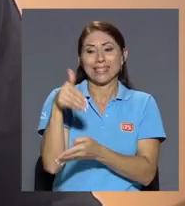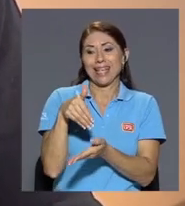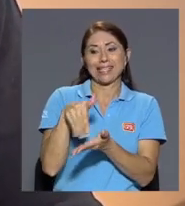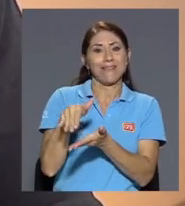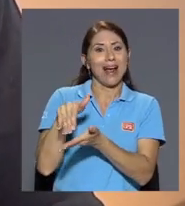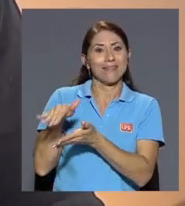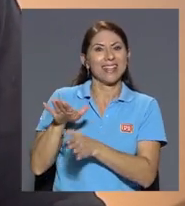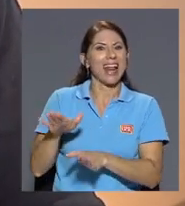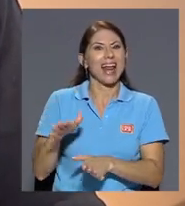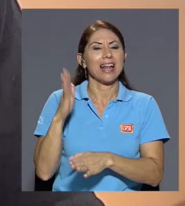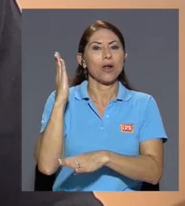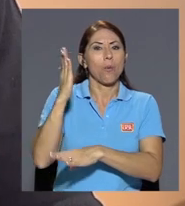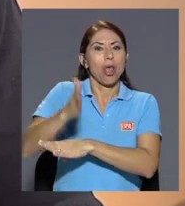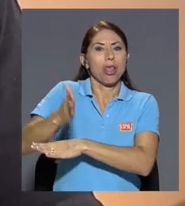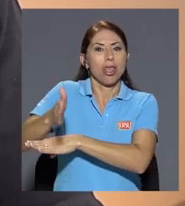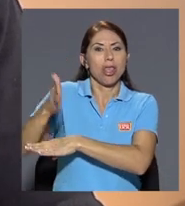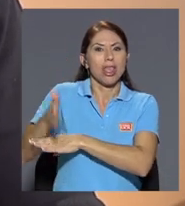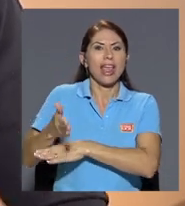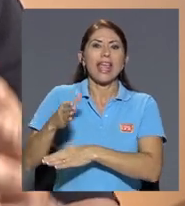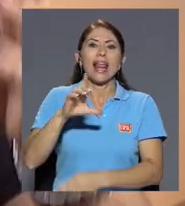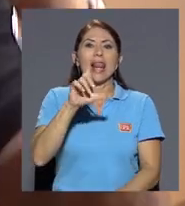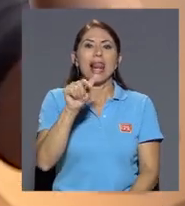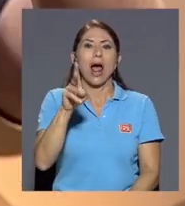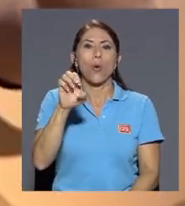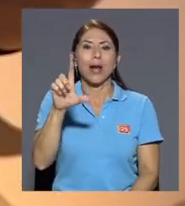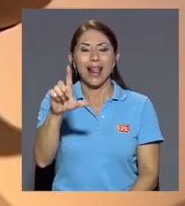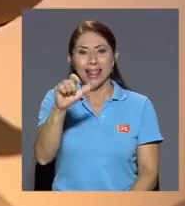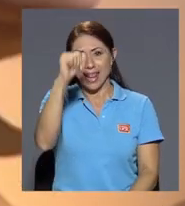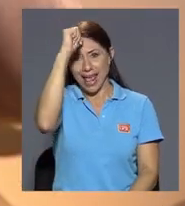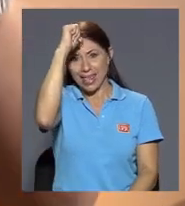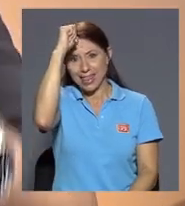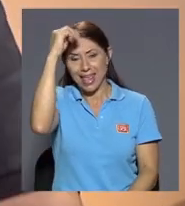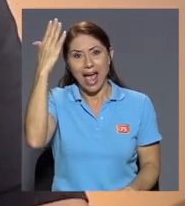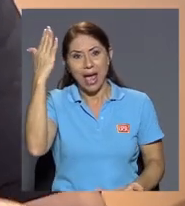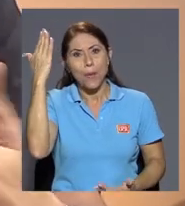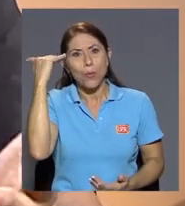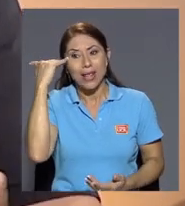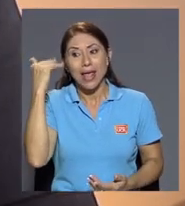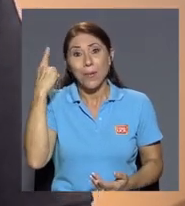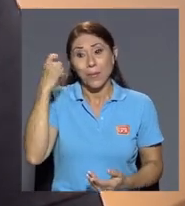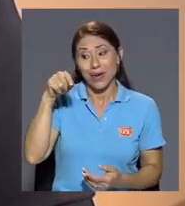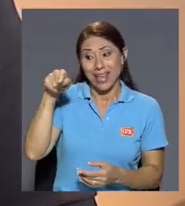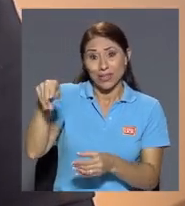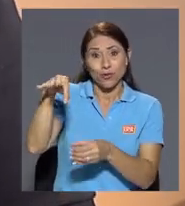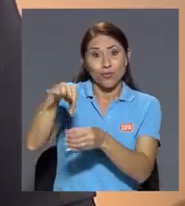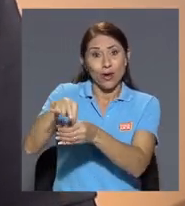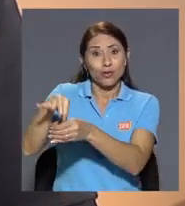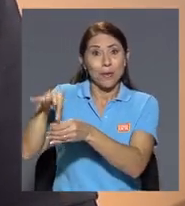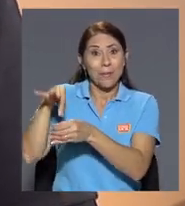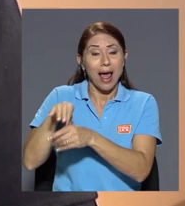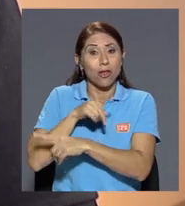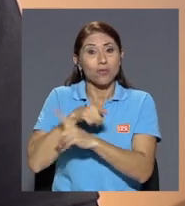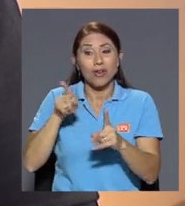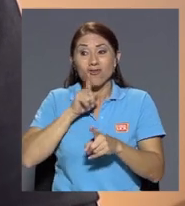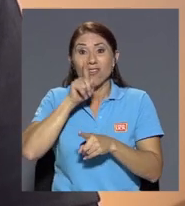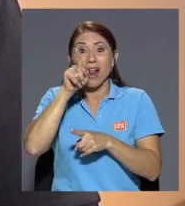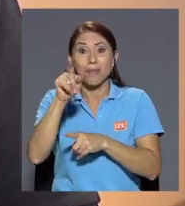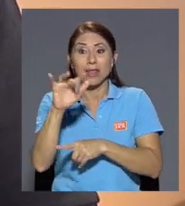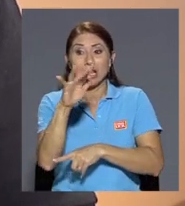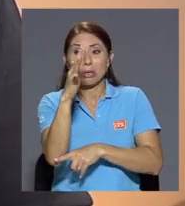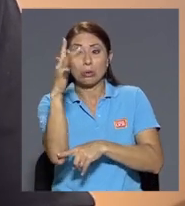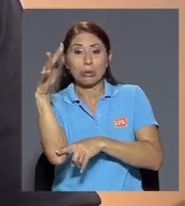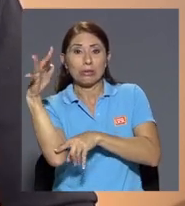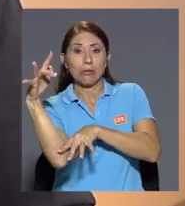que son digamos que por ejemplo se están comiendo la lera del mercado porque fueron sembrados sin ningún criterio entonces